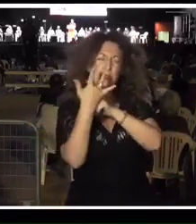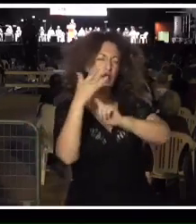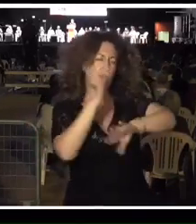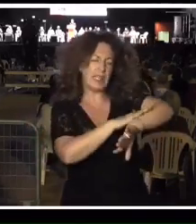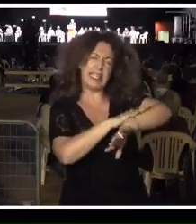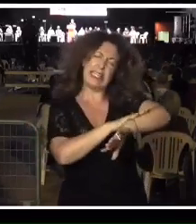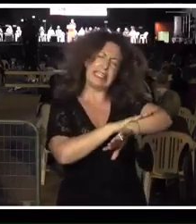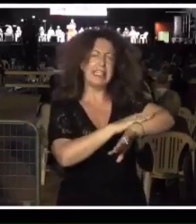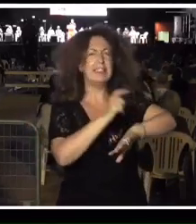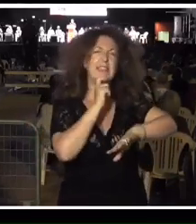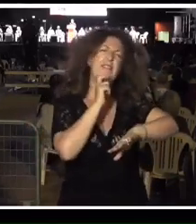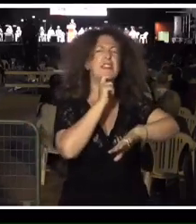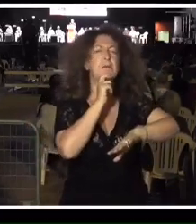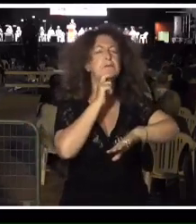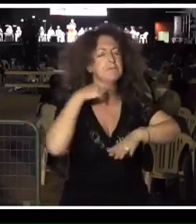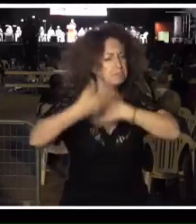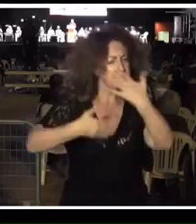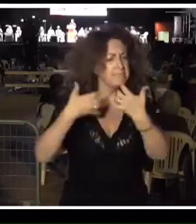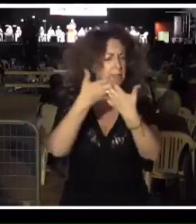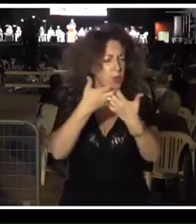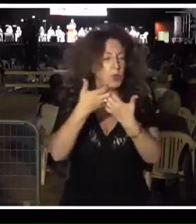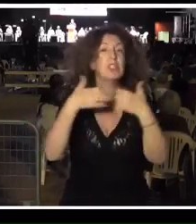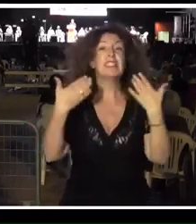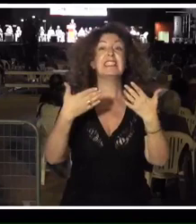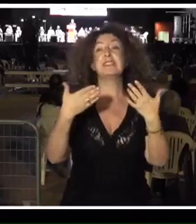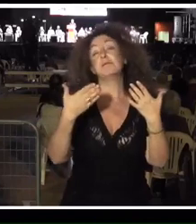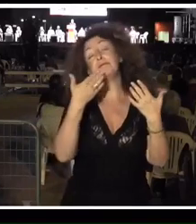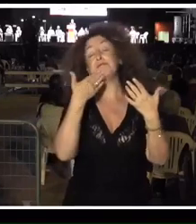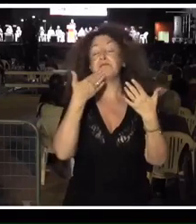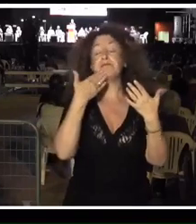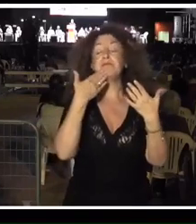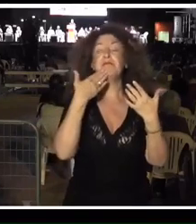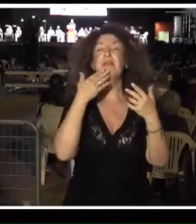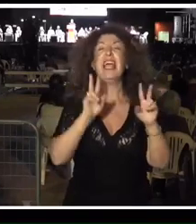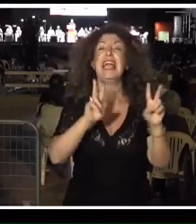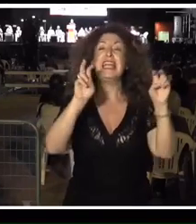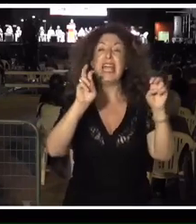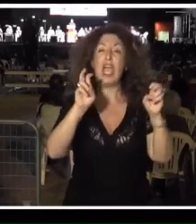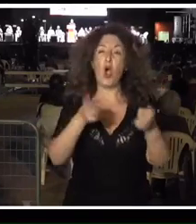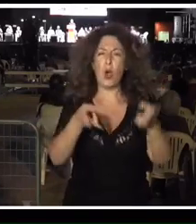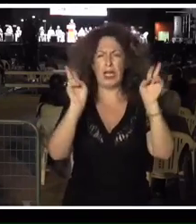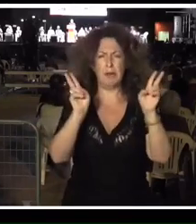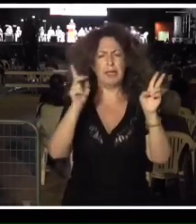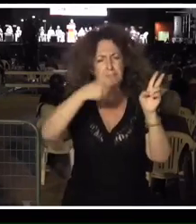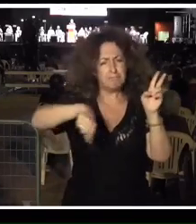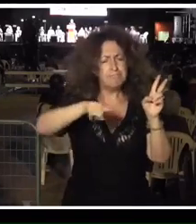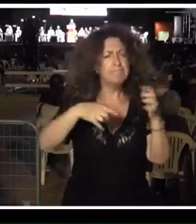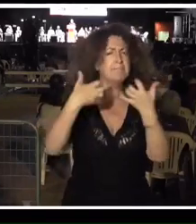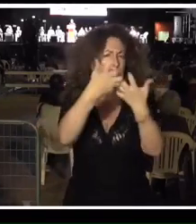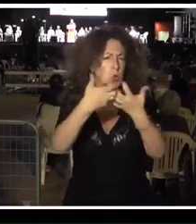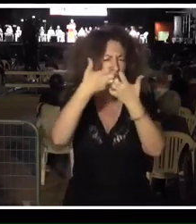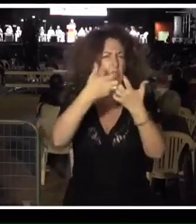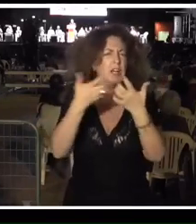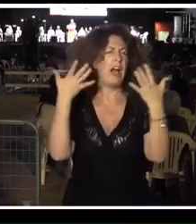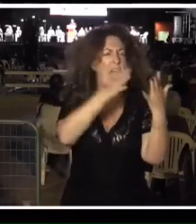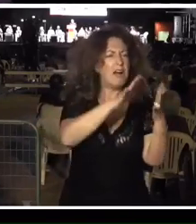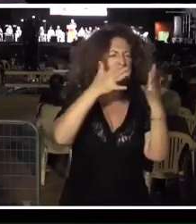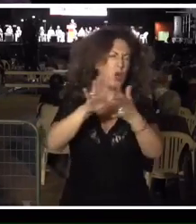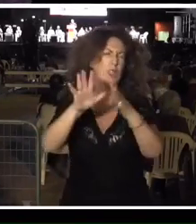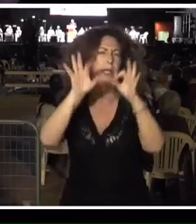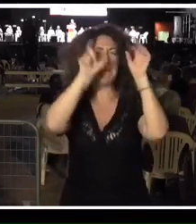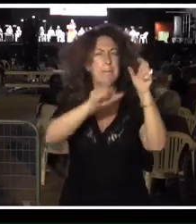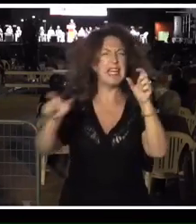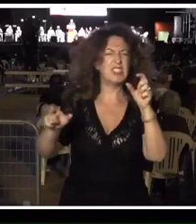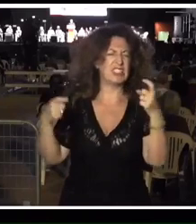larga noche neoliberal, en la que se convertiría después, y en la que tenía que hacer frente a los adversarios políticos